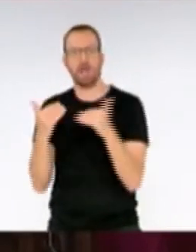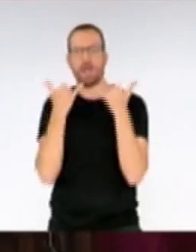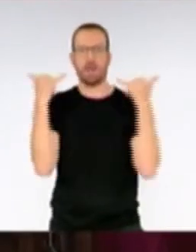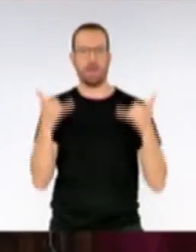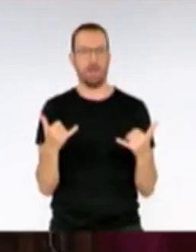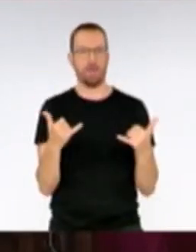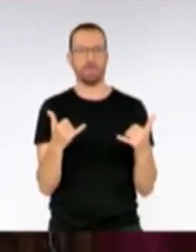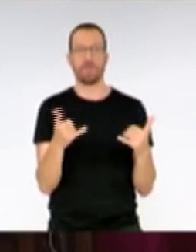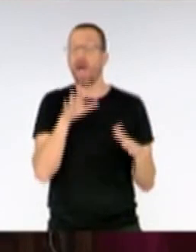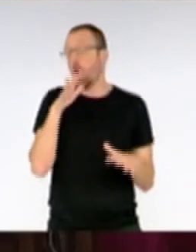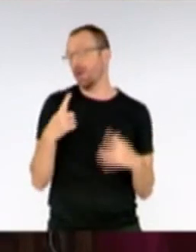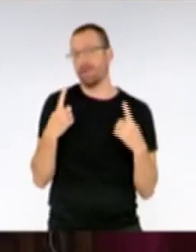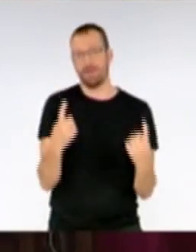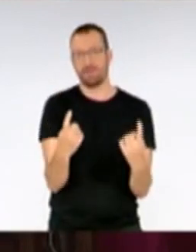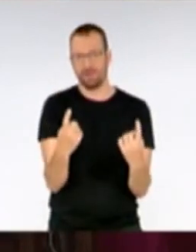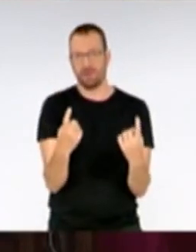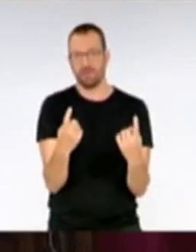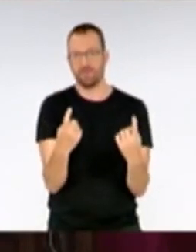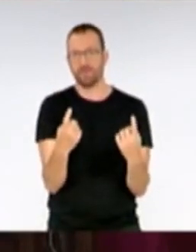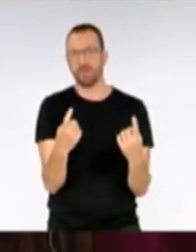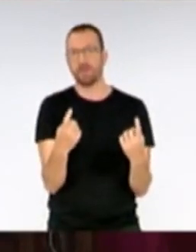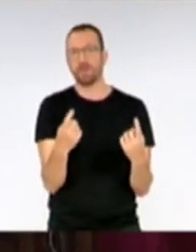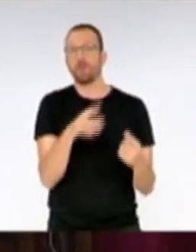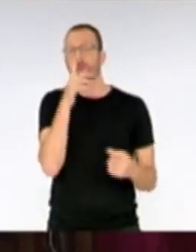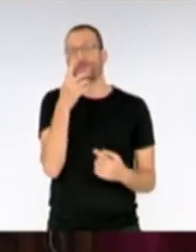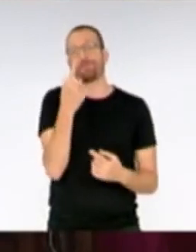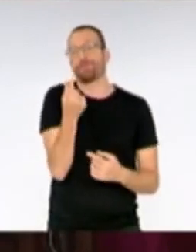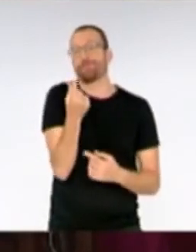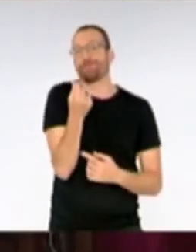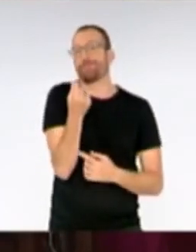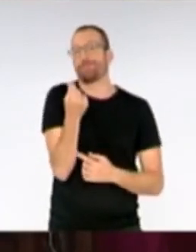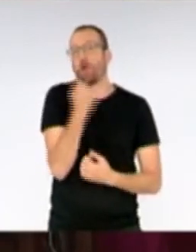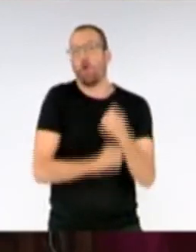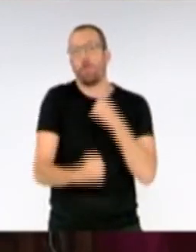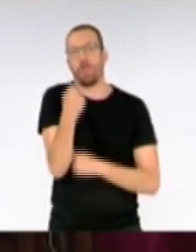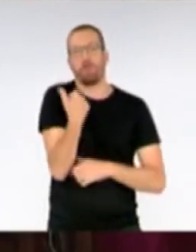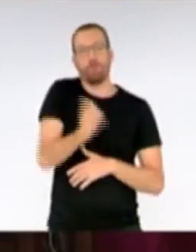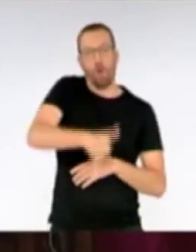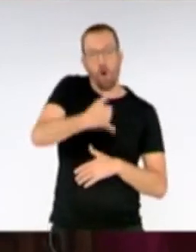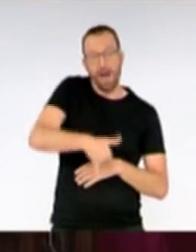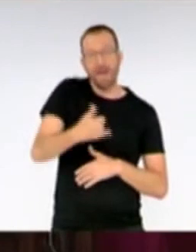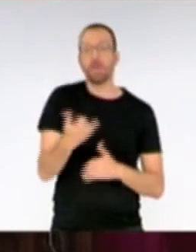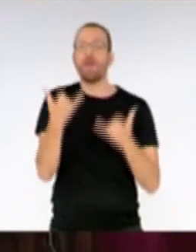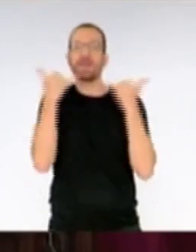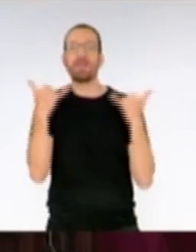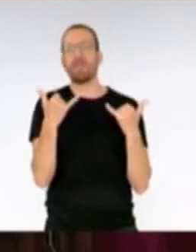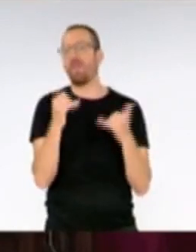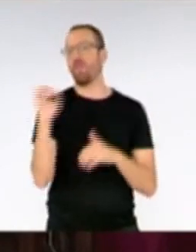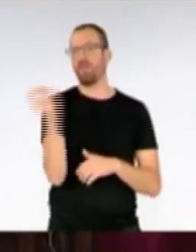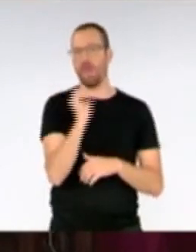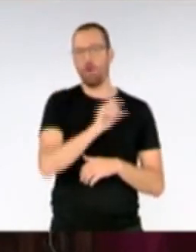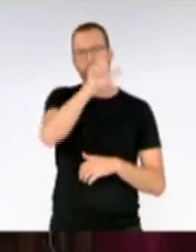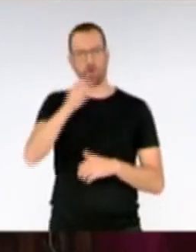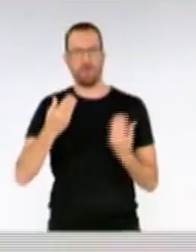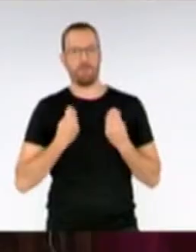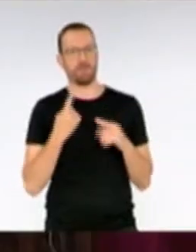necesitan ahora mismo, sobre todo por un poder económico bastante bajo, que la energía le salga a costo cero a todos los ciudadanos